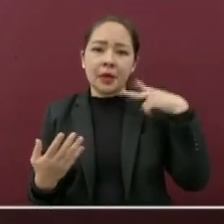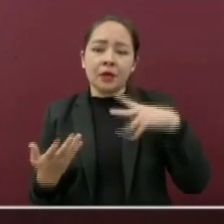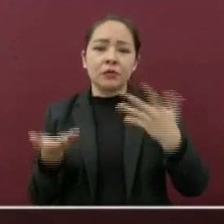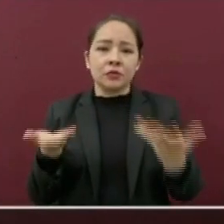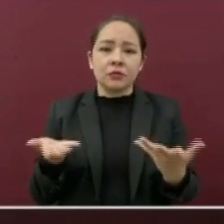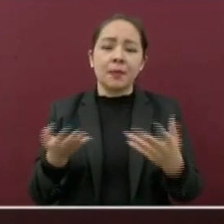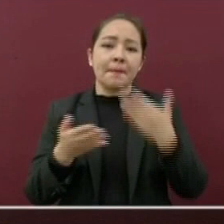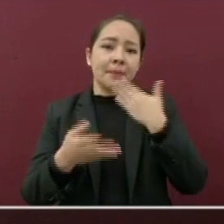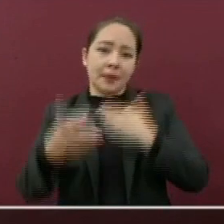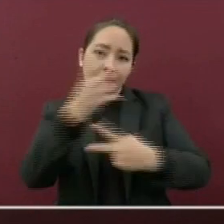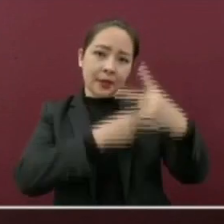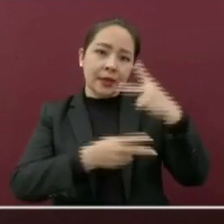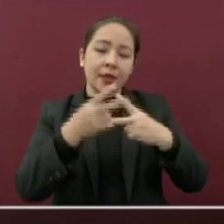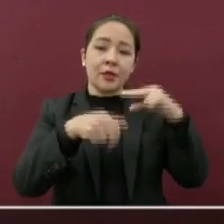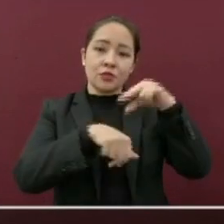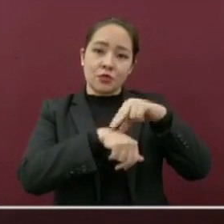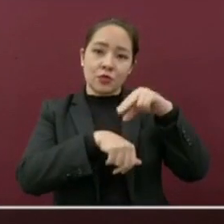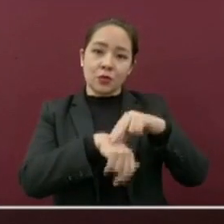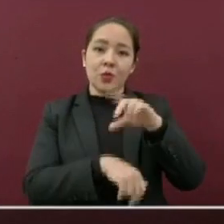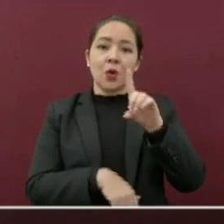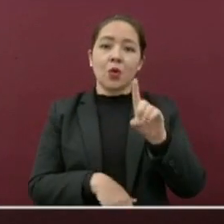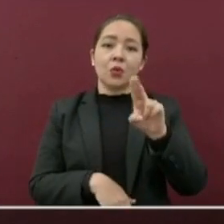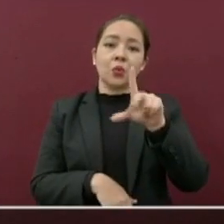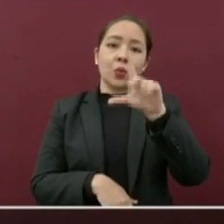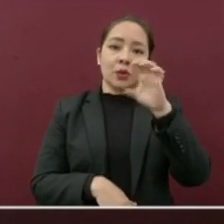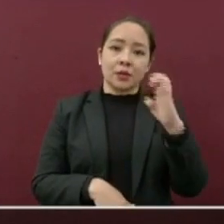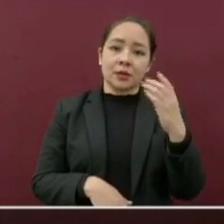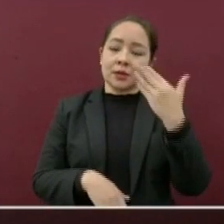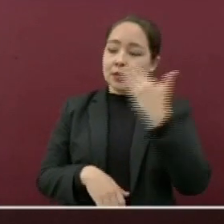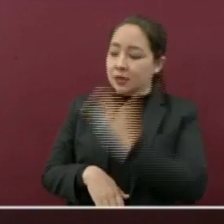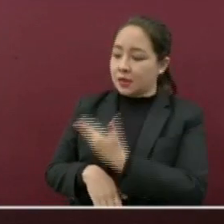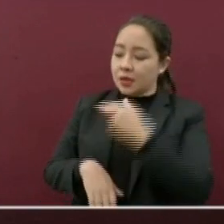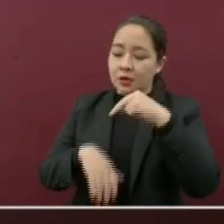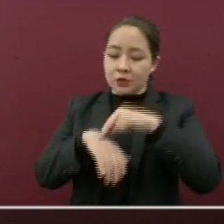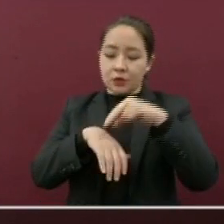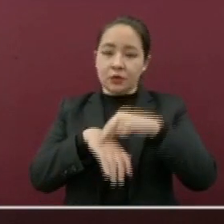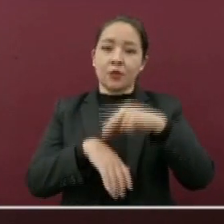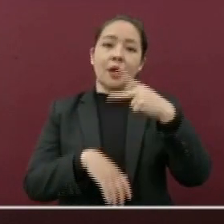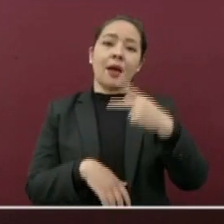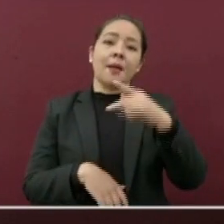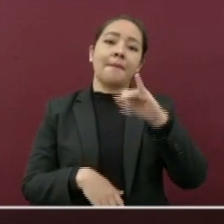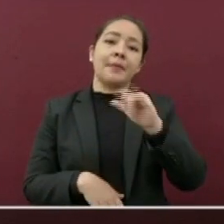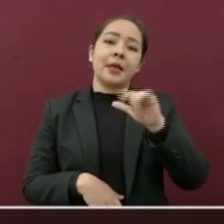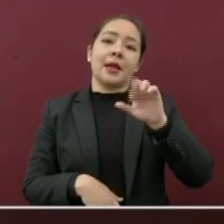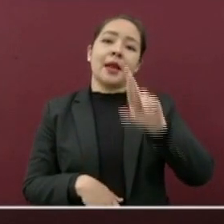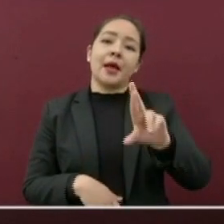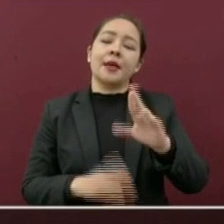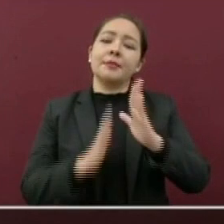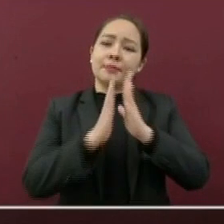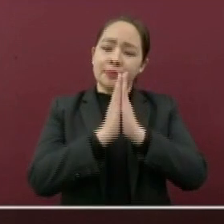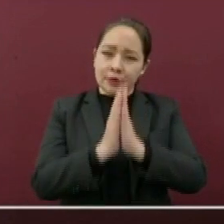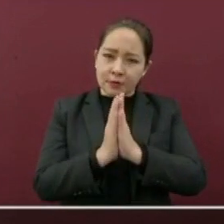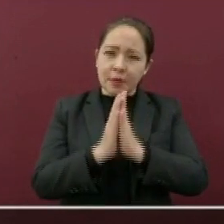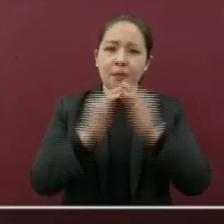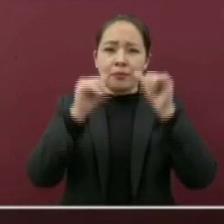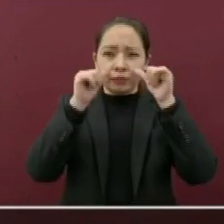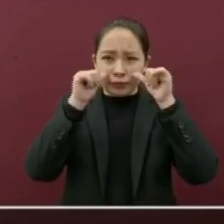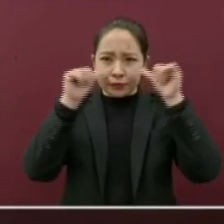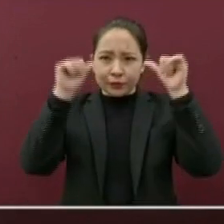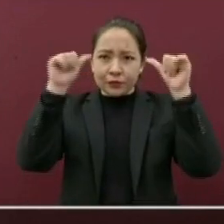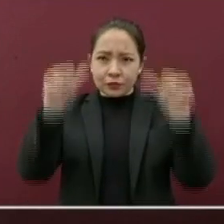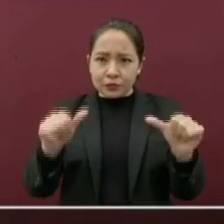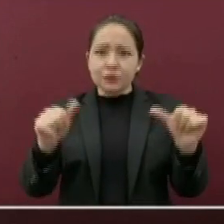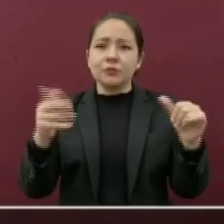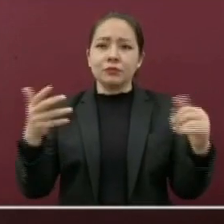bienvenida a las doctoras Dulce María Espejo Guevara y Pilar González Arroyo, pero también los invito a poner mucha